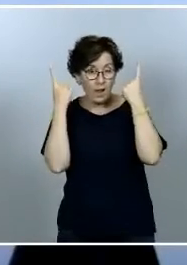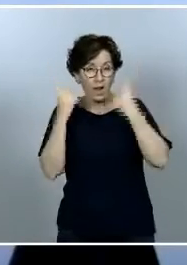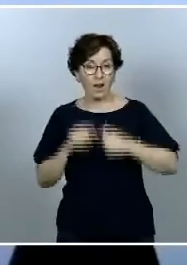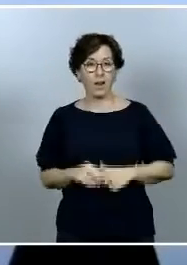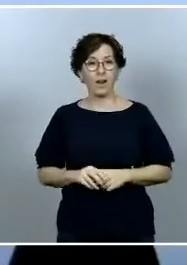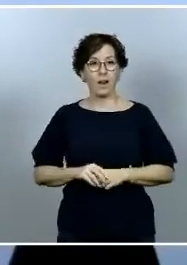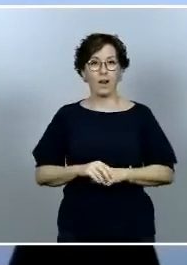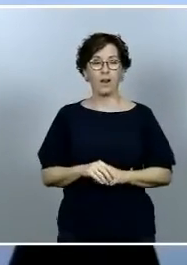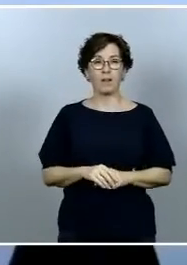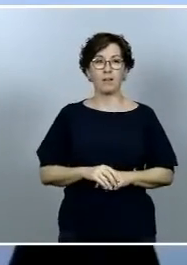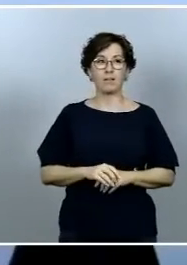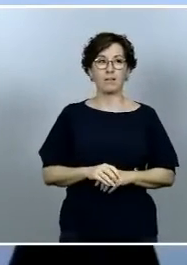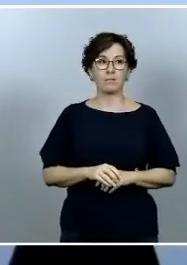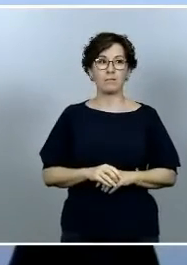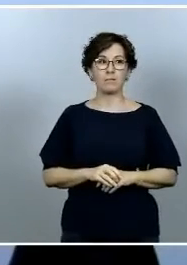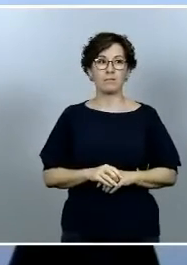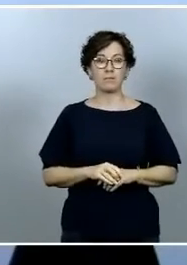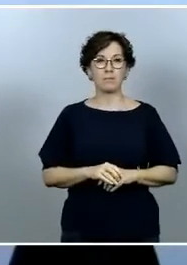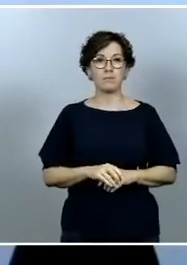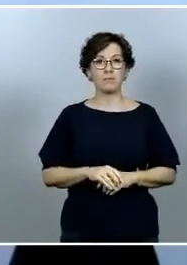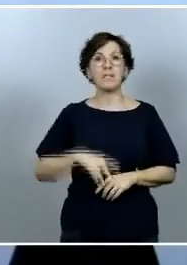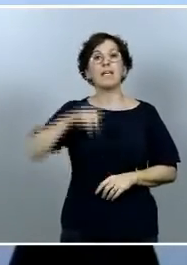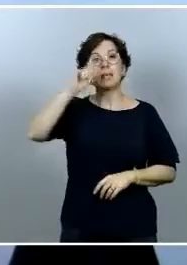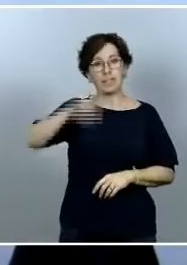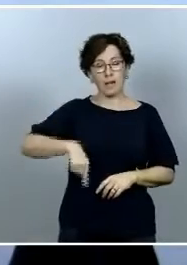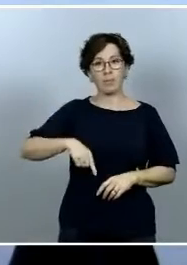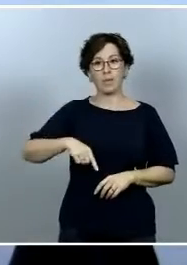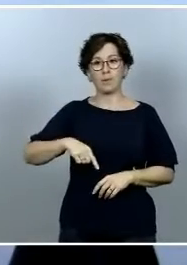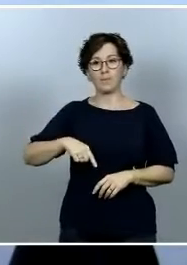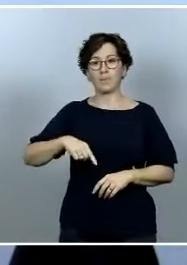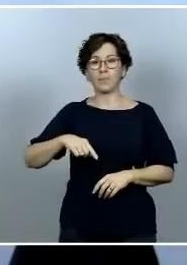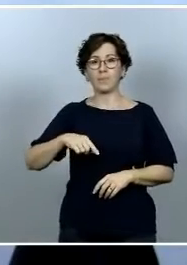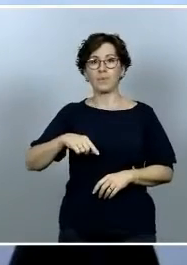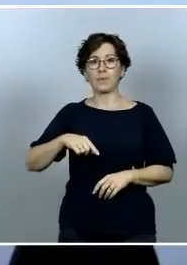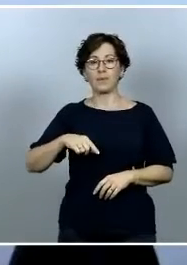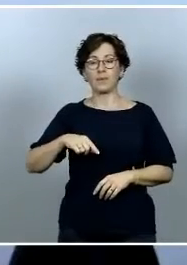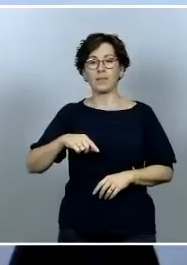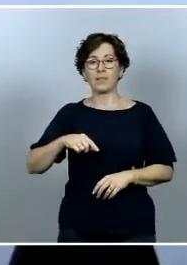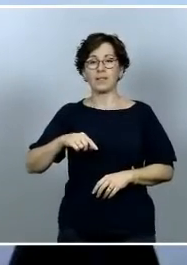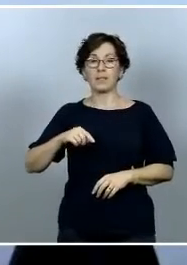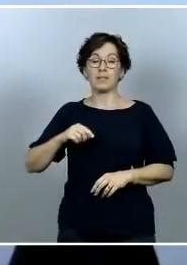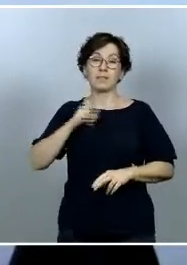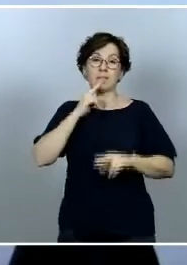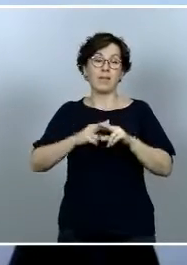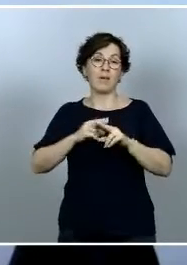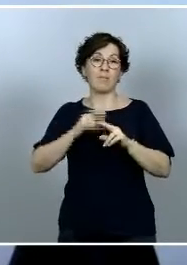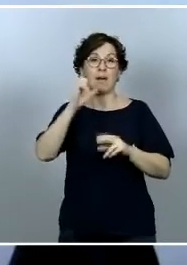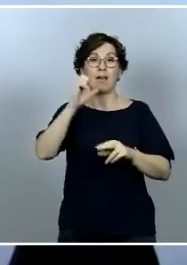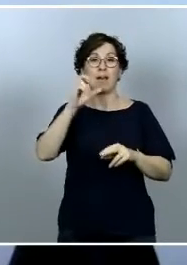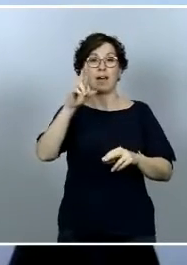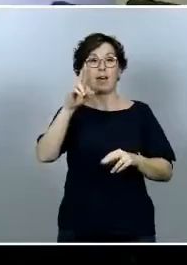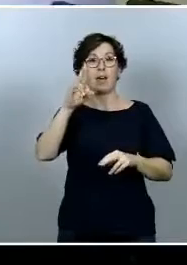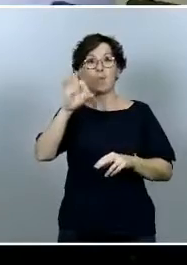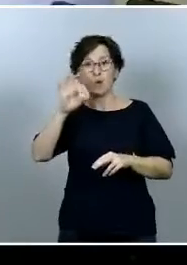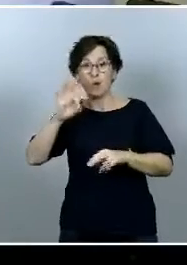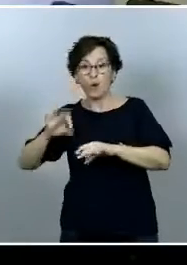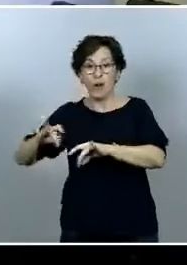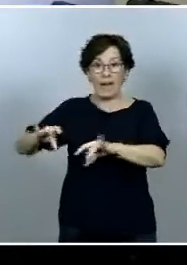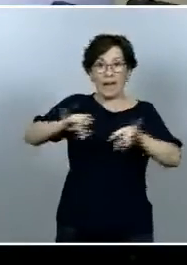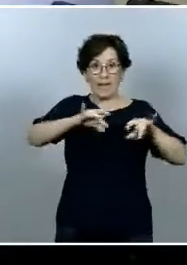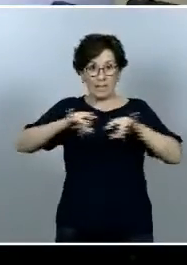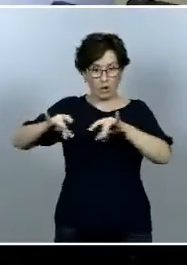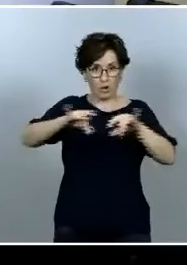caso le pregunto también si las eurociudades o las euroregiones van a tener preferencia en la apertura de esas